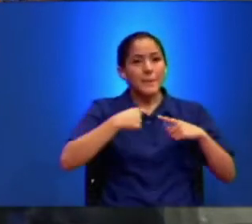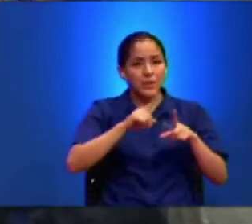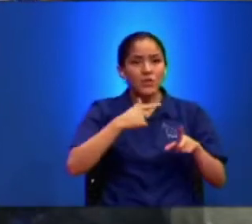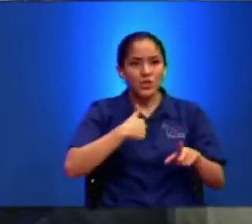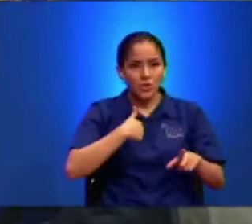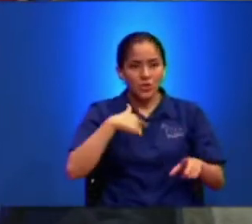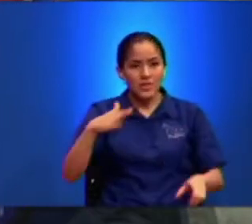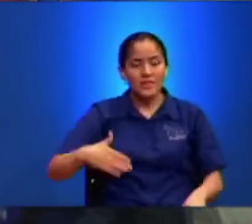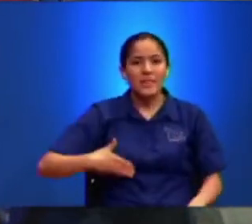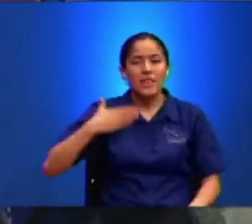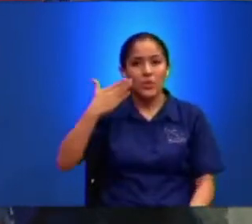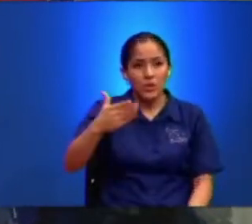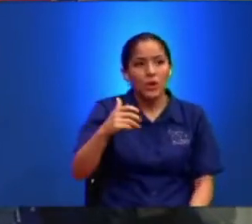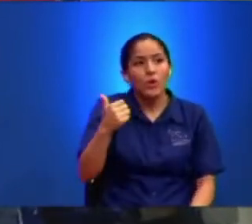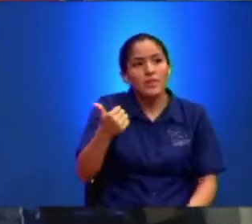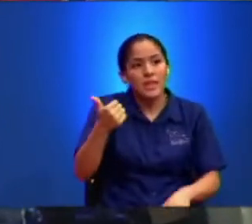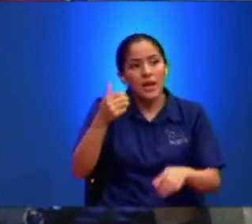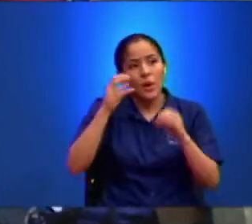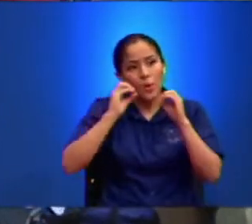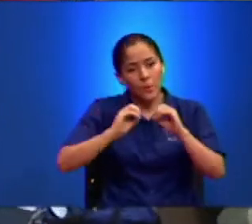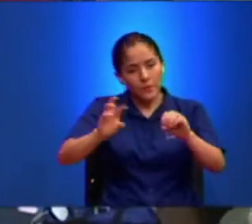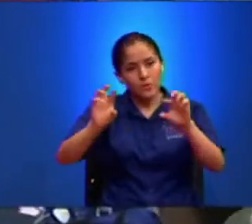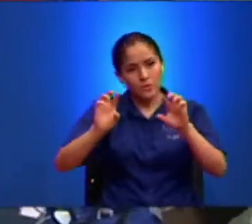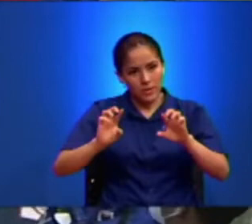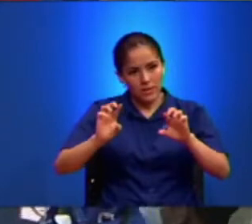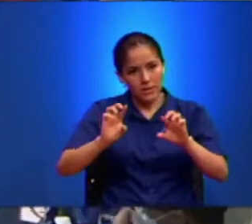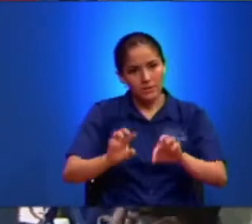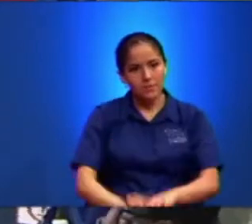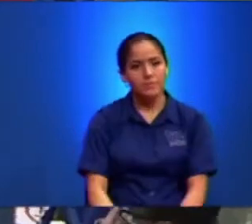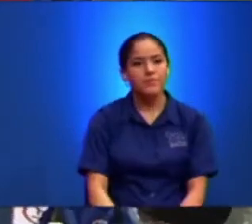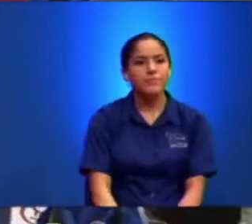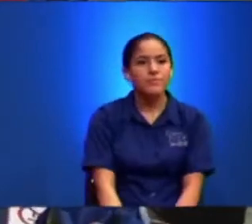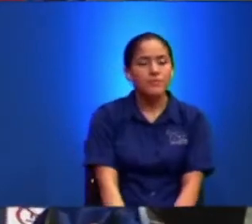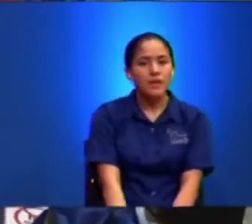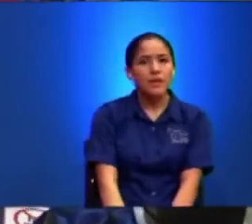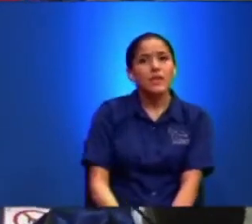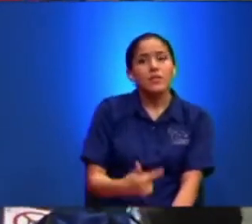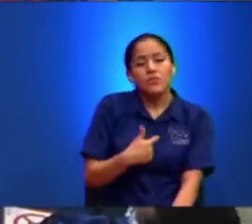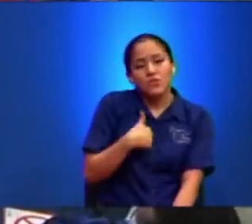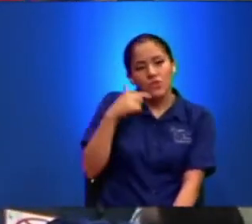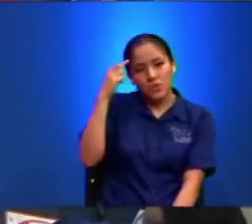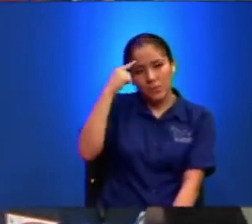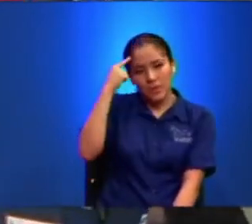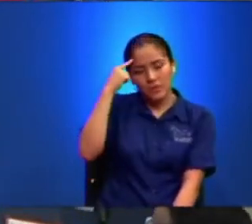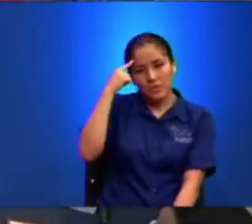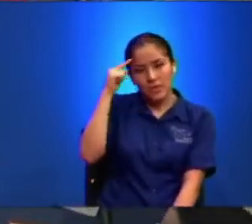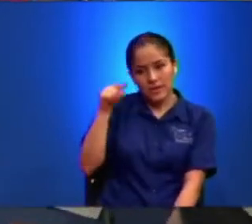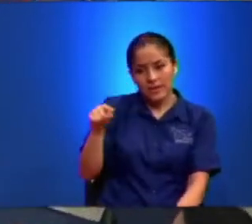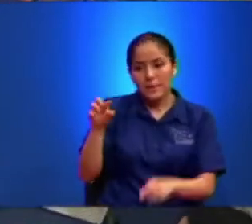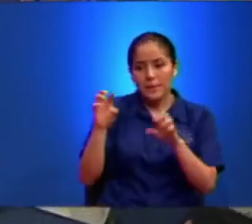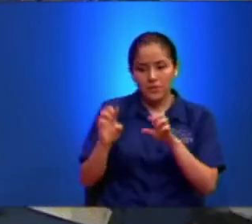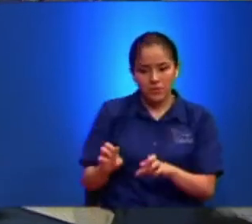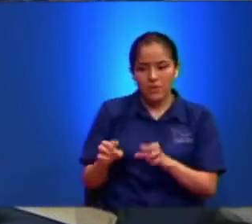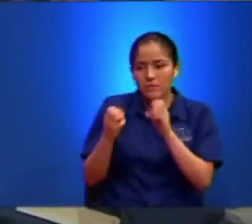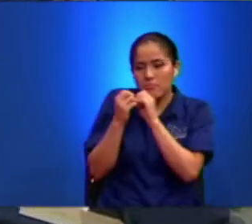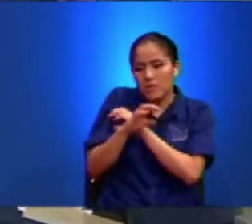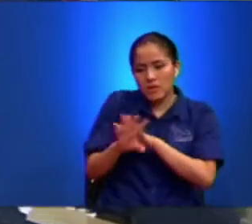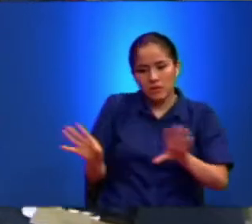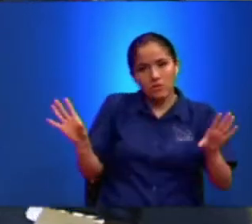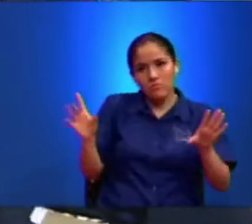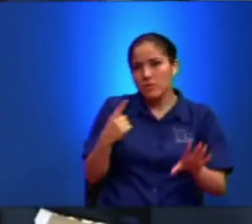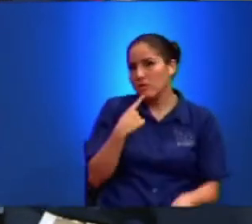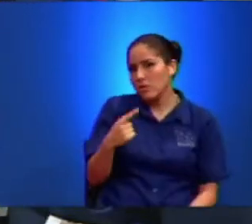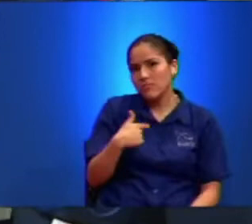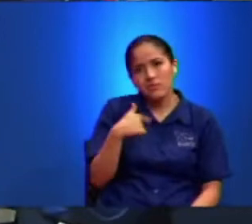Resumiendo Entonces Yo Pienso Que Que Él Se Rindió Digo Ya No Puedo